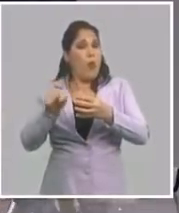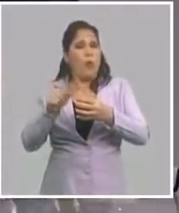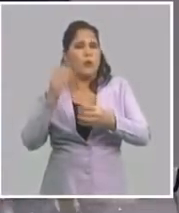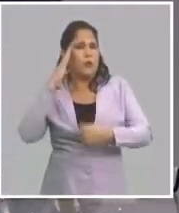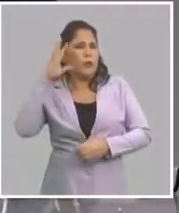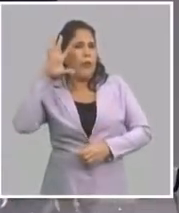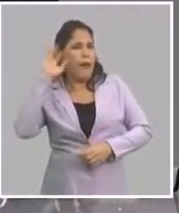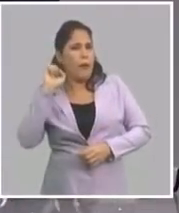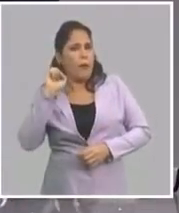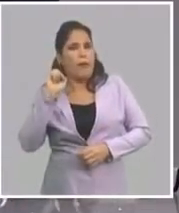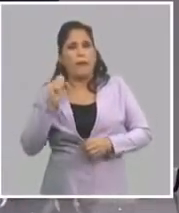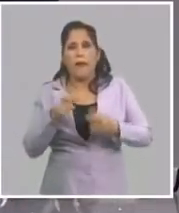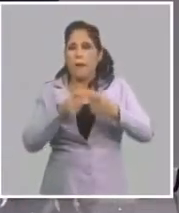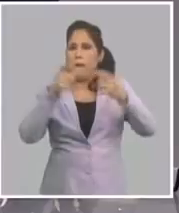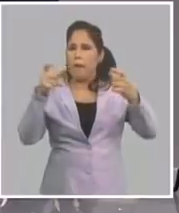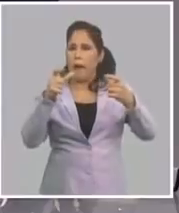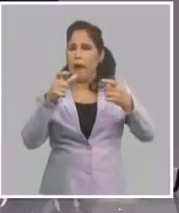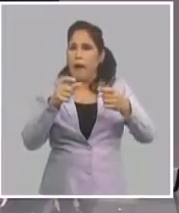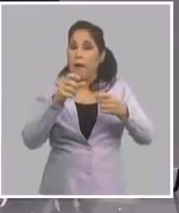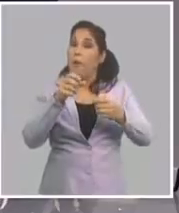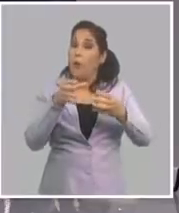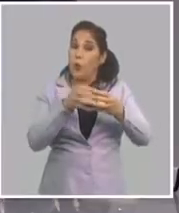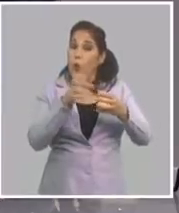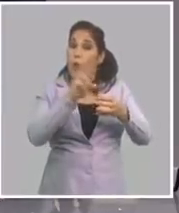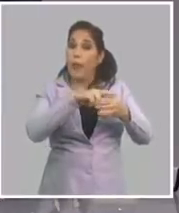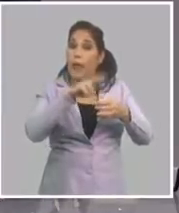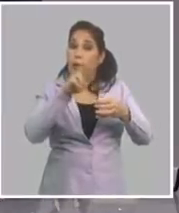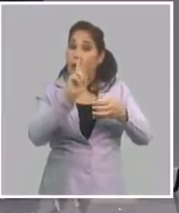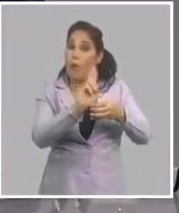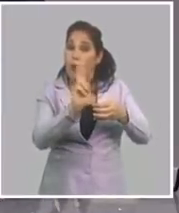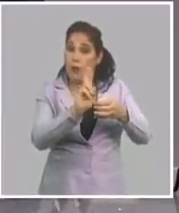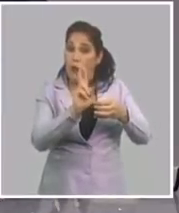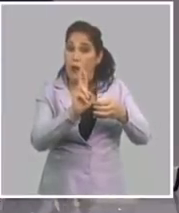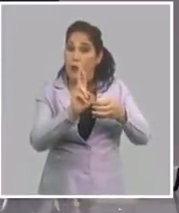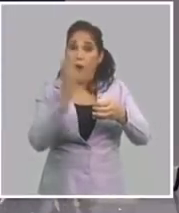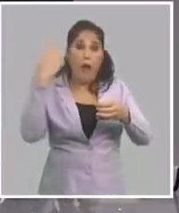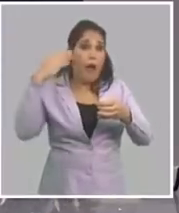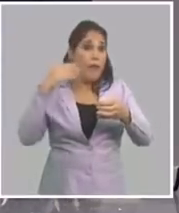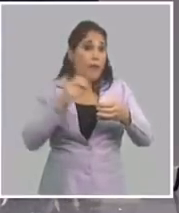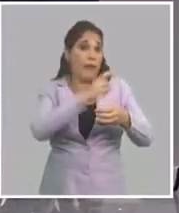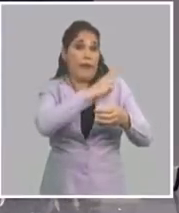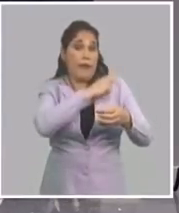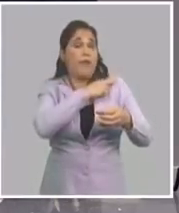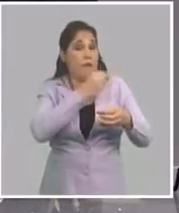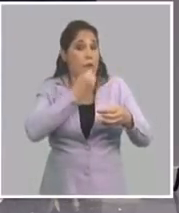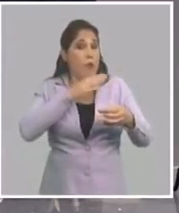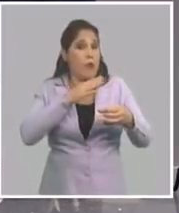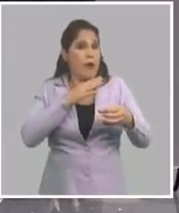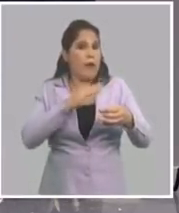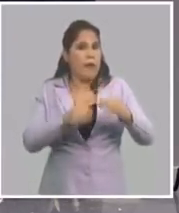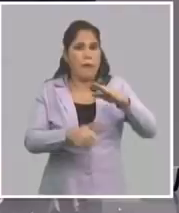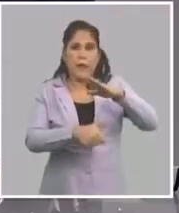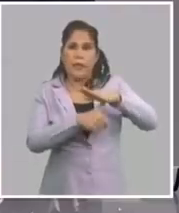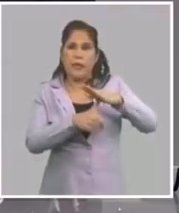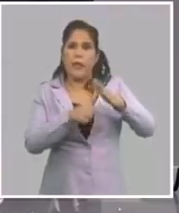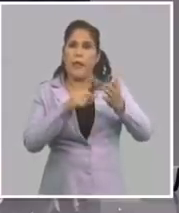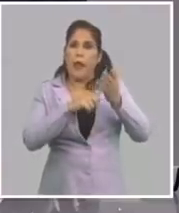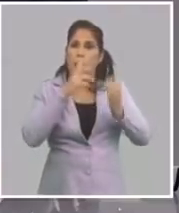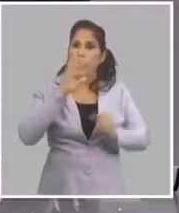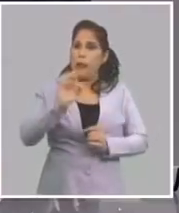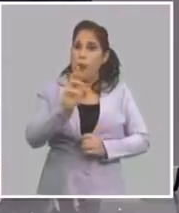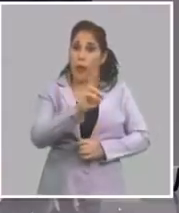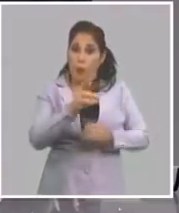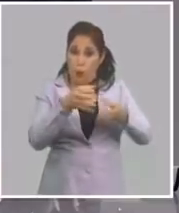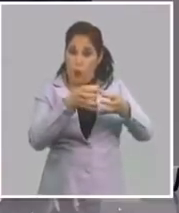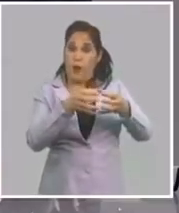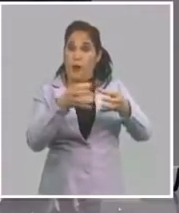grandes figuras republicanas, ex dirigentes republicanos, que pueden ir desde un expresidente del Partido Republicano,